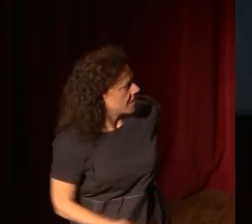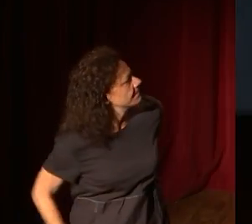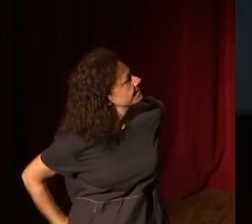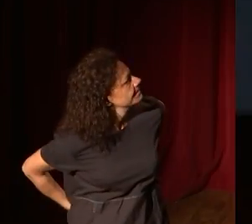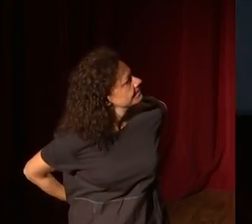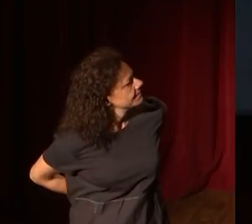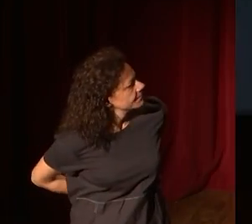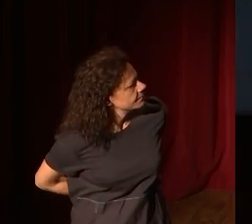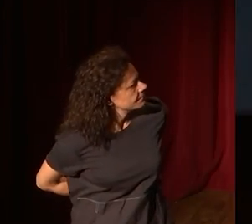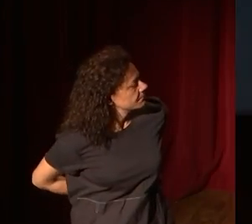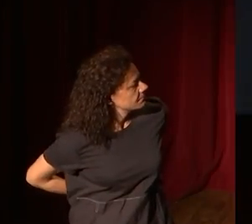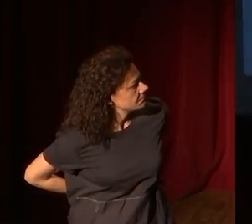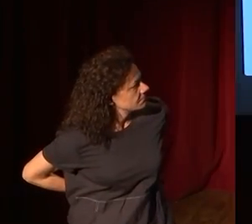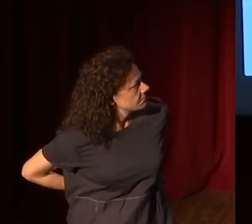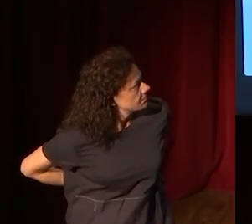Dura un minuto.